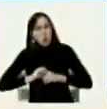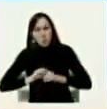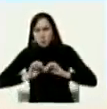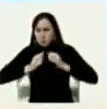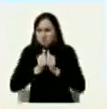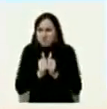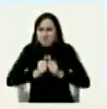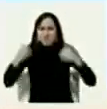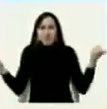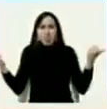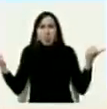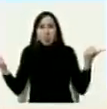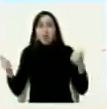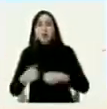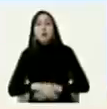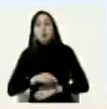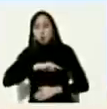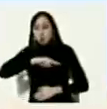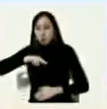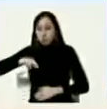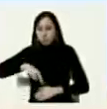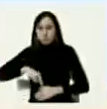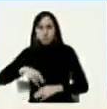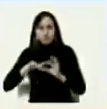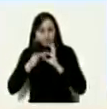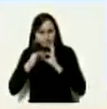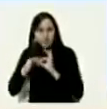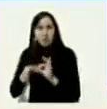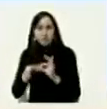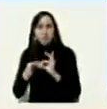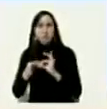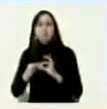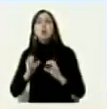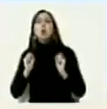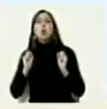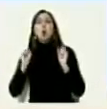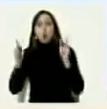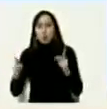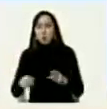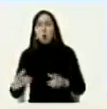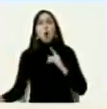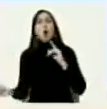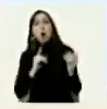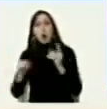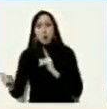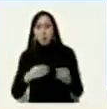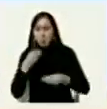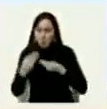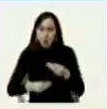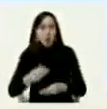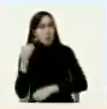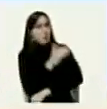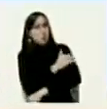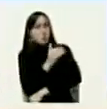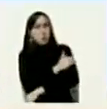nosotros mantuvimos nuestros lazos de comunicación con todos los partidos y fuerzas de la oposición